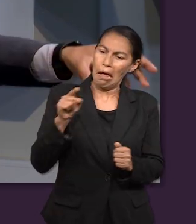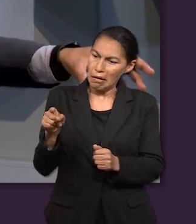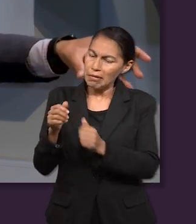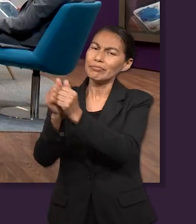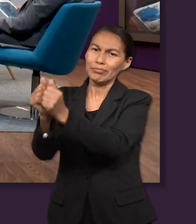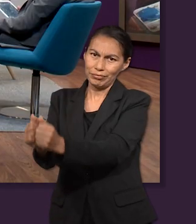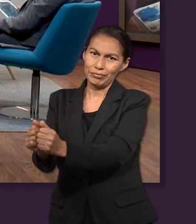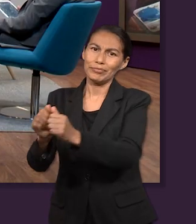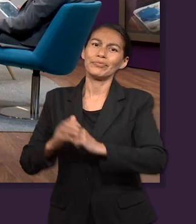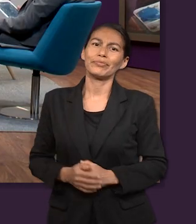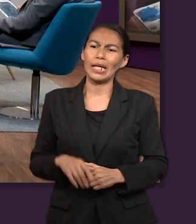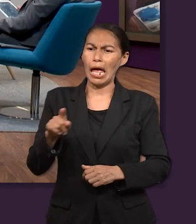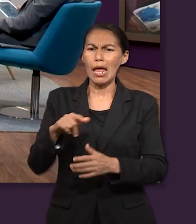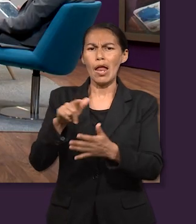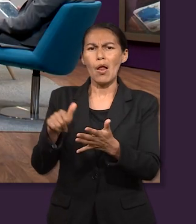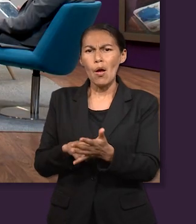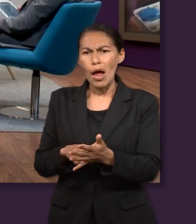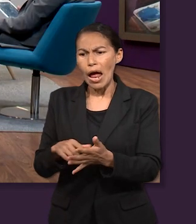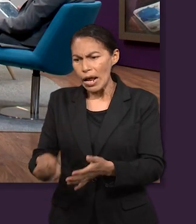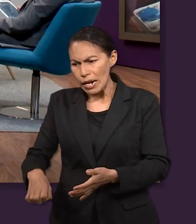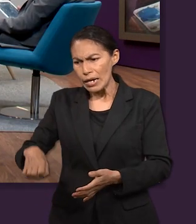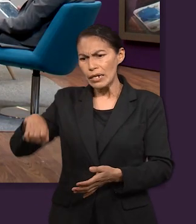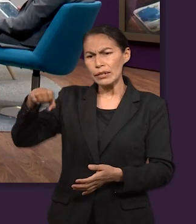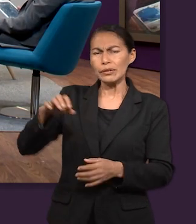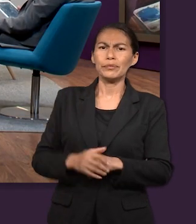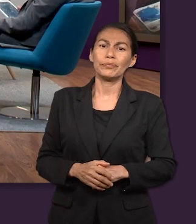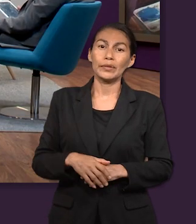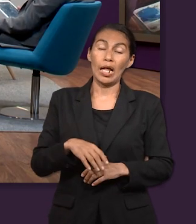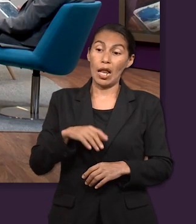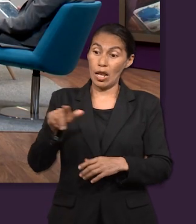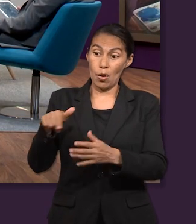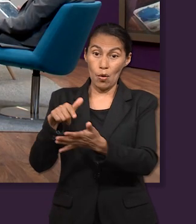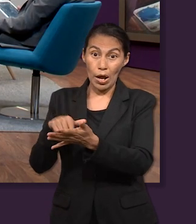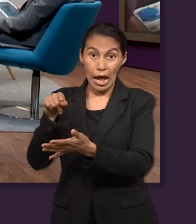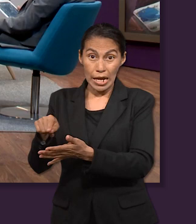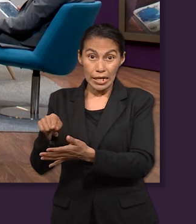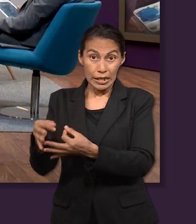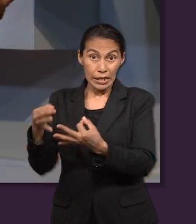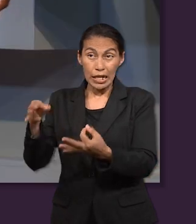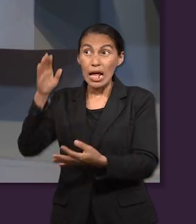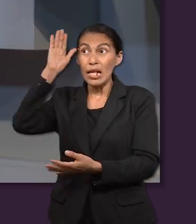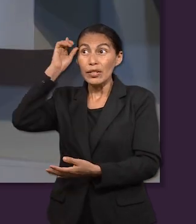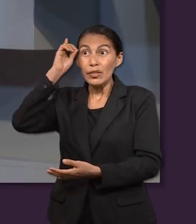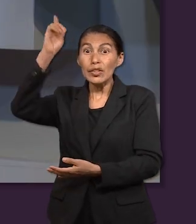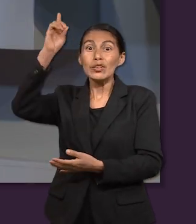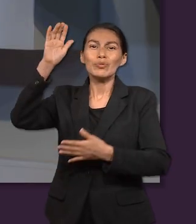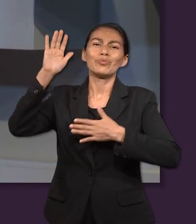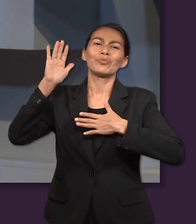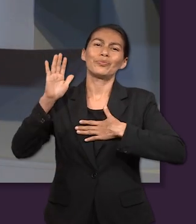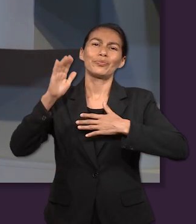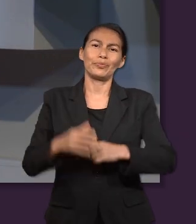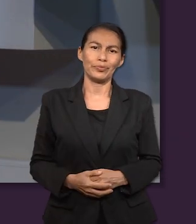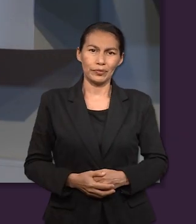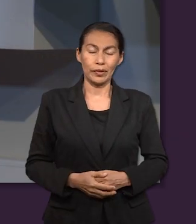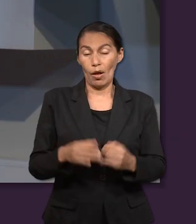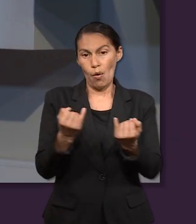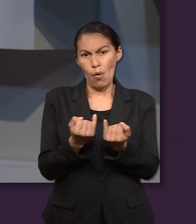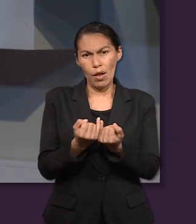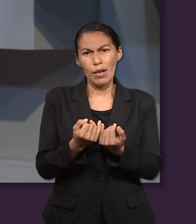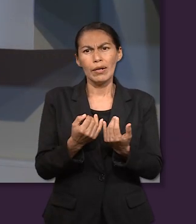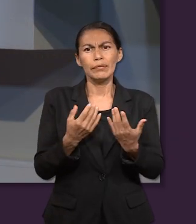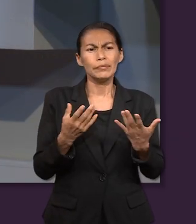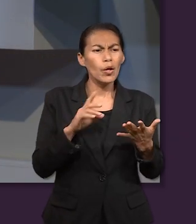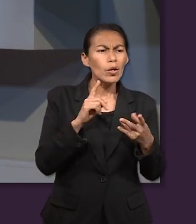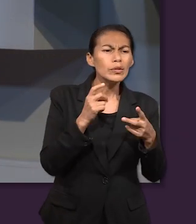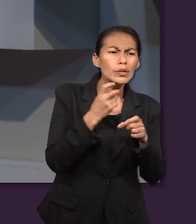descansar en la tierra que lo vio crecer, que el Señor le prometió. Y en la segunda esperanza podemos encontrar una